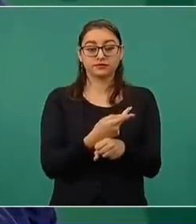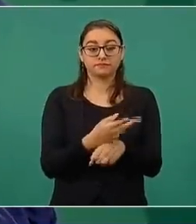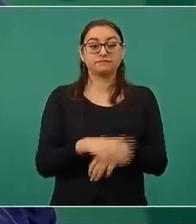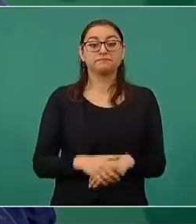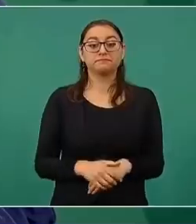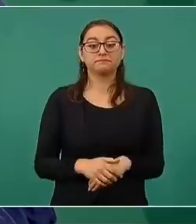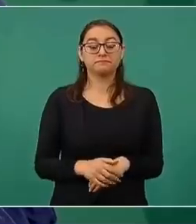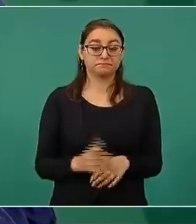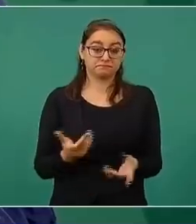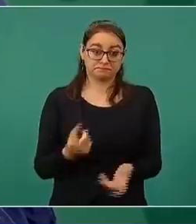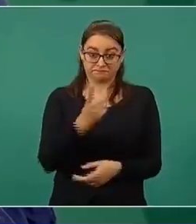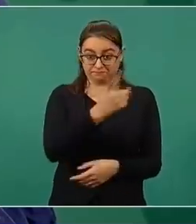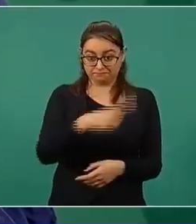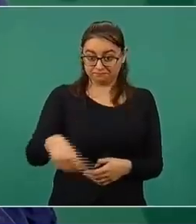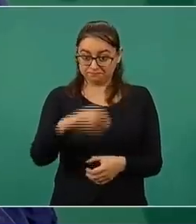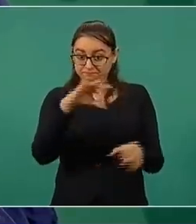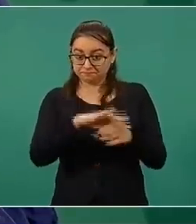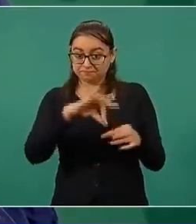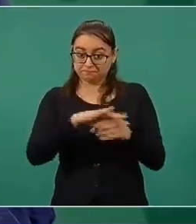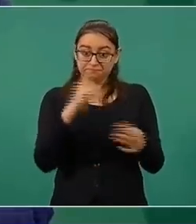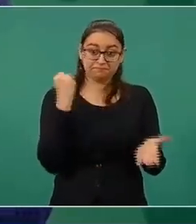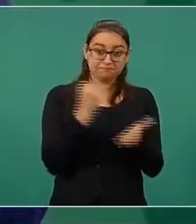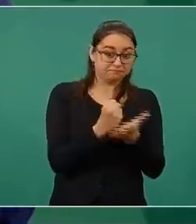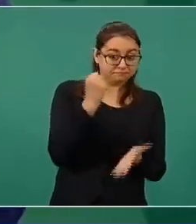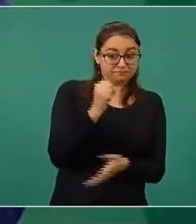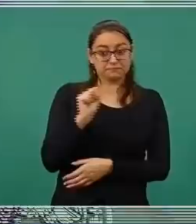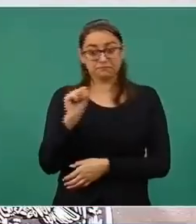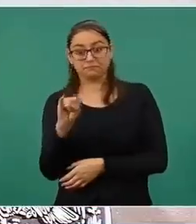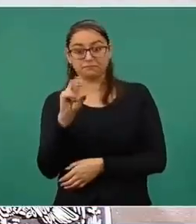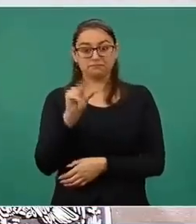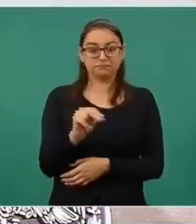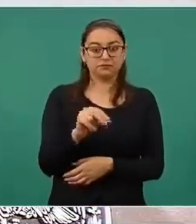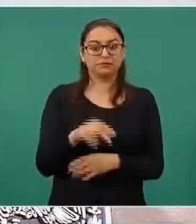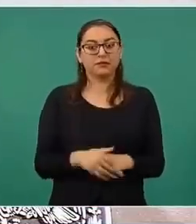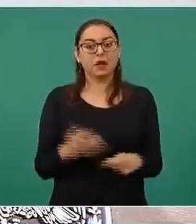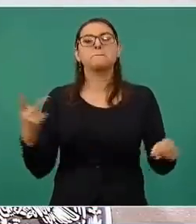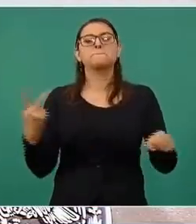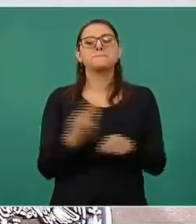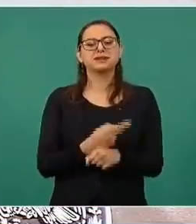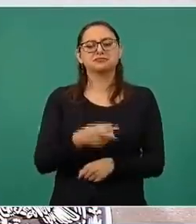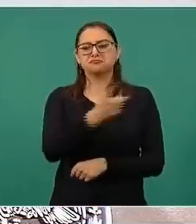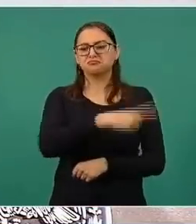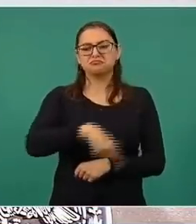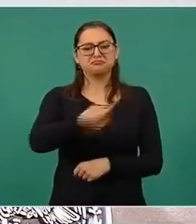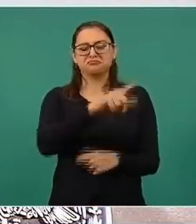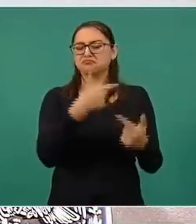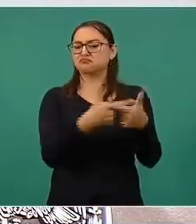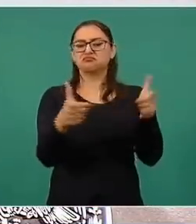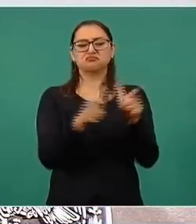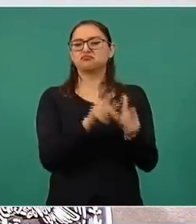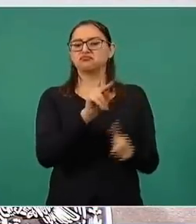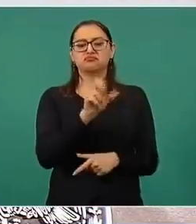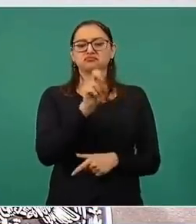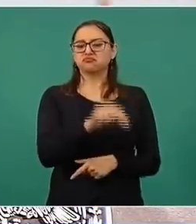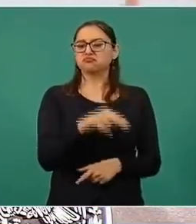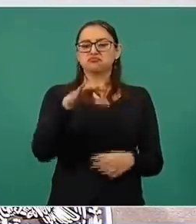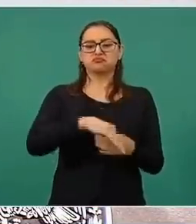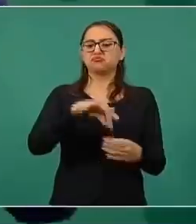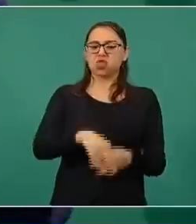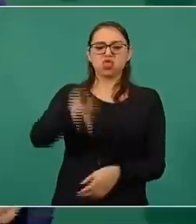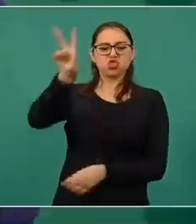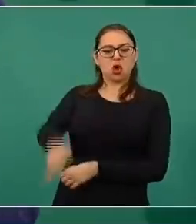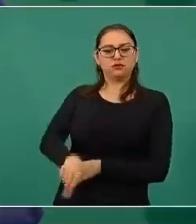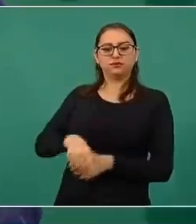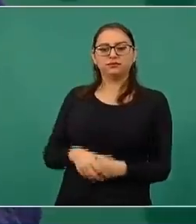aprobación se abstuvieron o votaron en contra de este